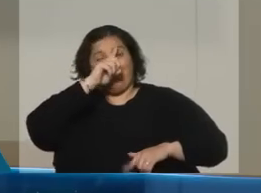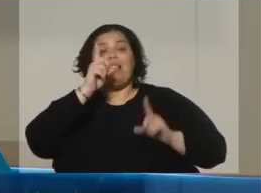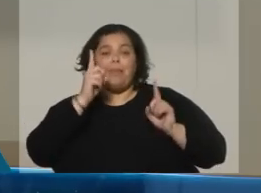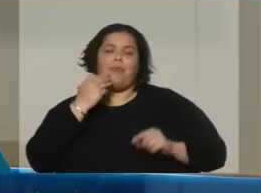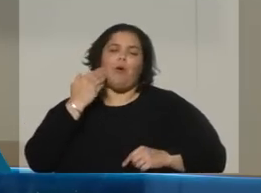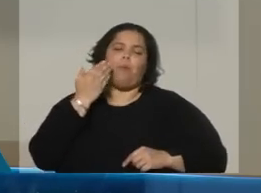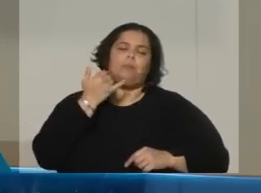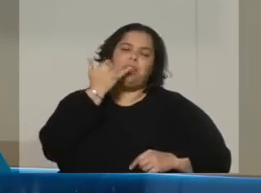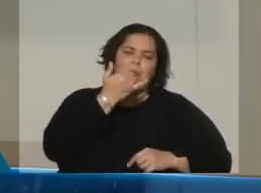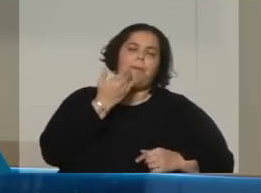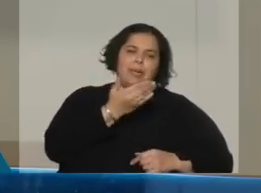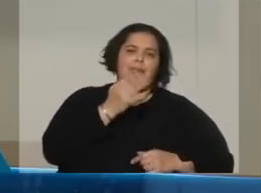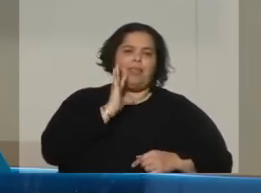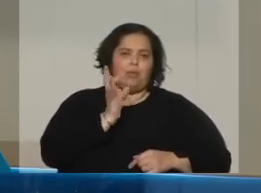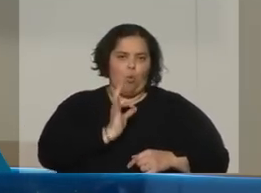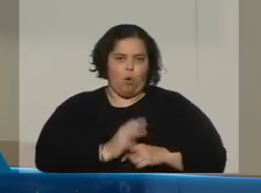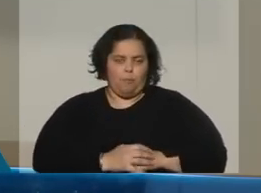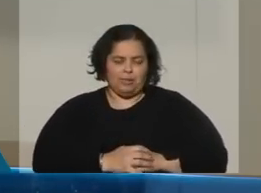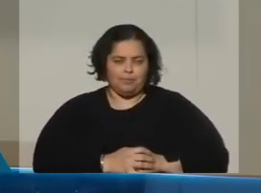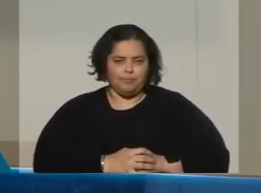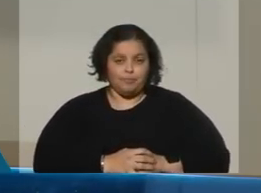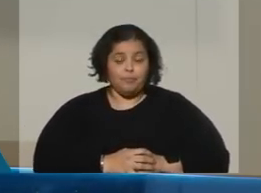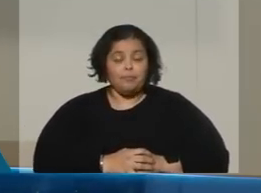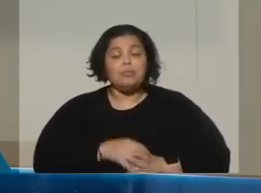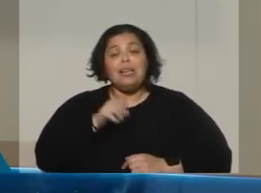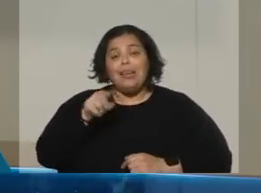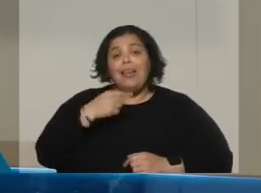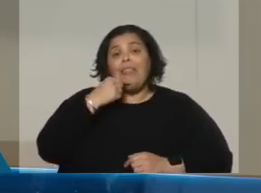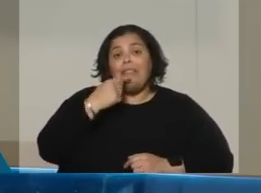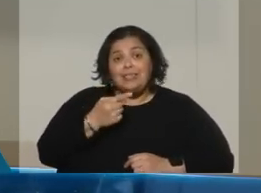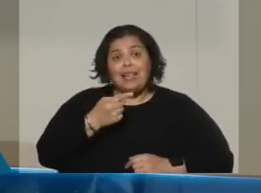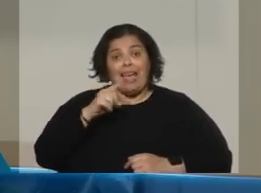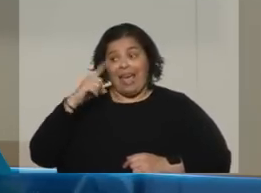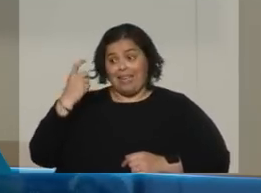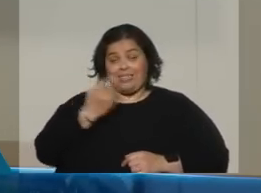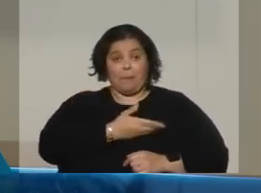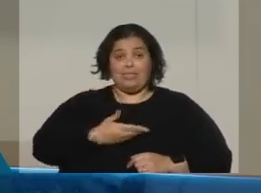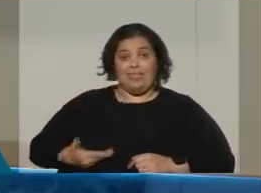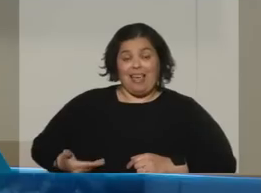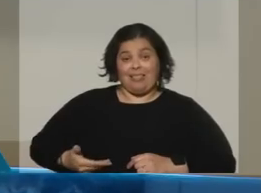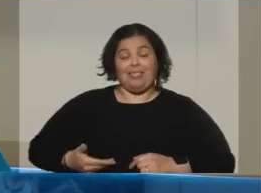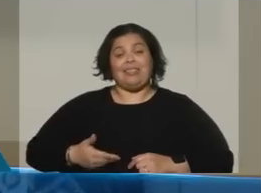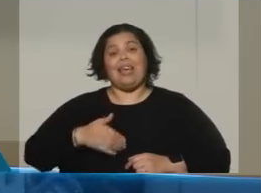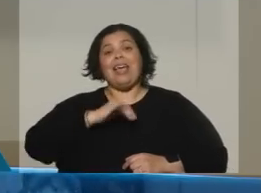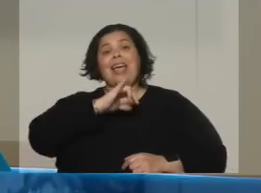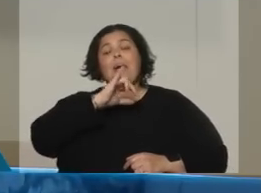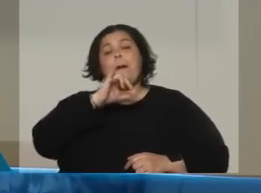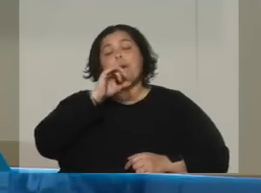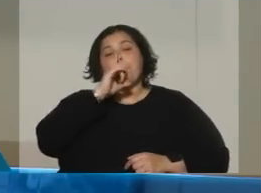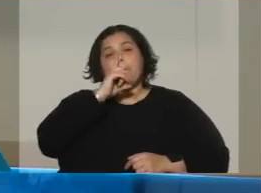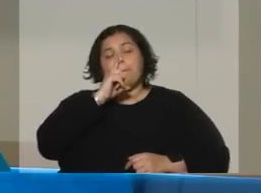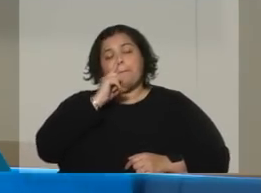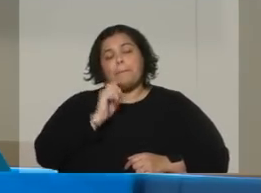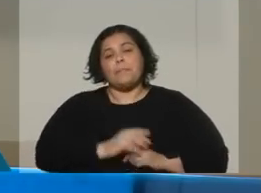Respecto al contenido de lo que dice, si bien es cierto que el expresidente socialista Rodríguez Zapateo ha aparecido muchas veces